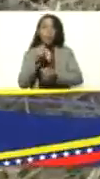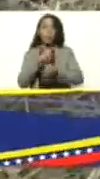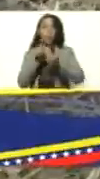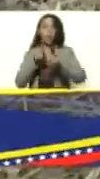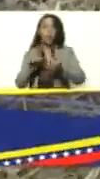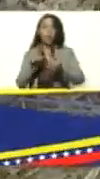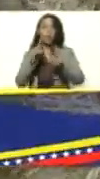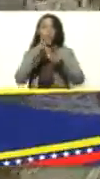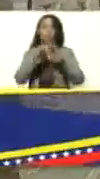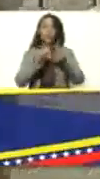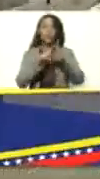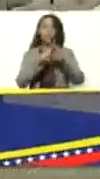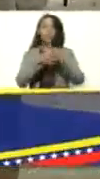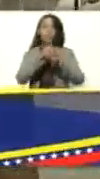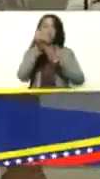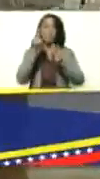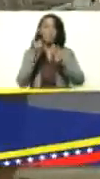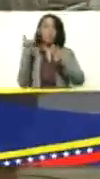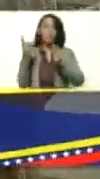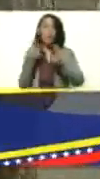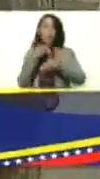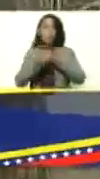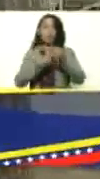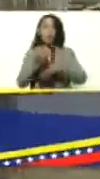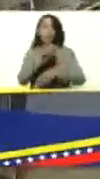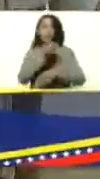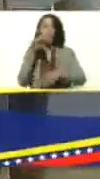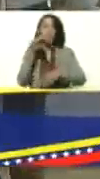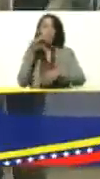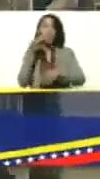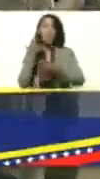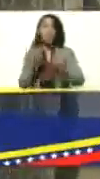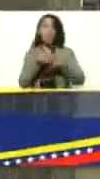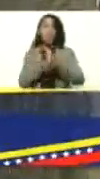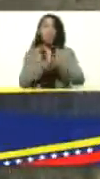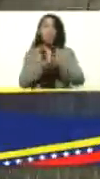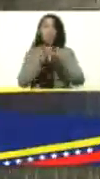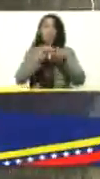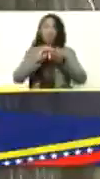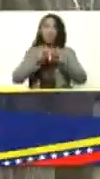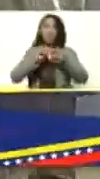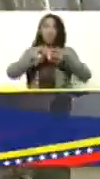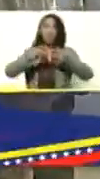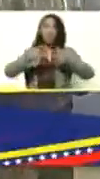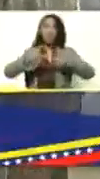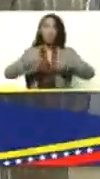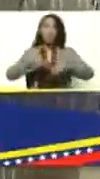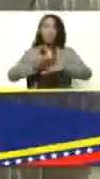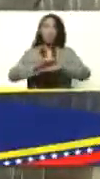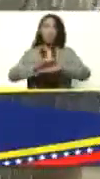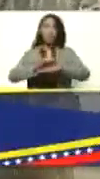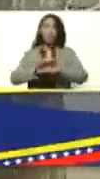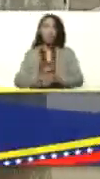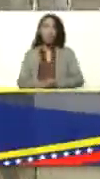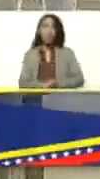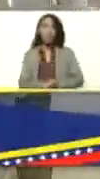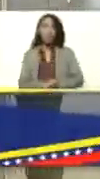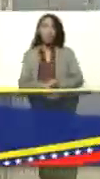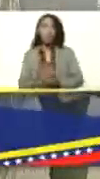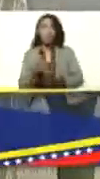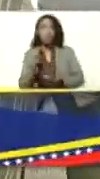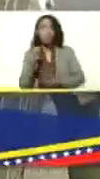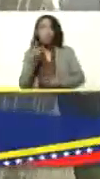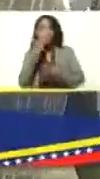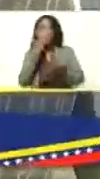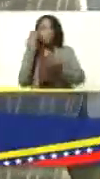este animal que tiene una excelente configuración, una excelente conformación cárnica. ¿Ok? Lo podemos